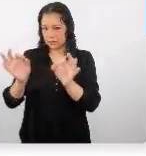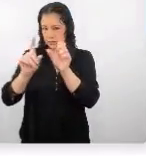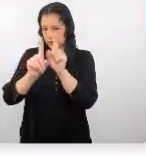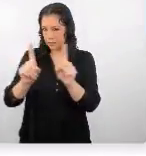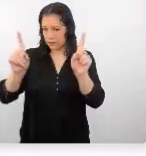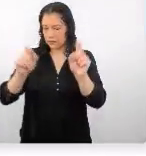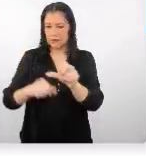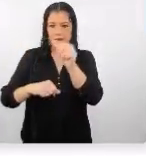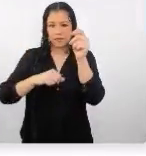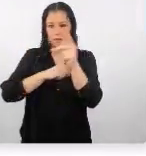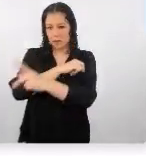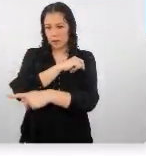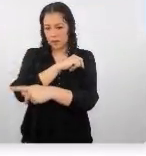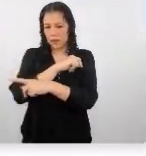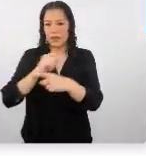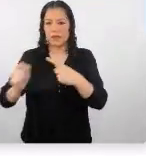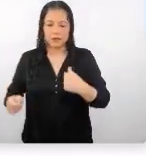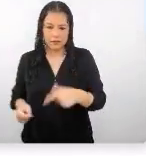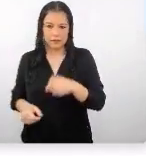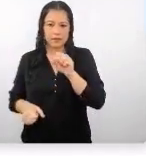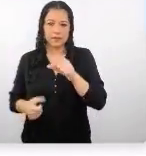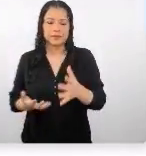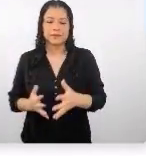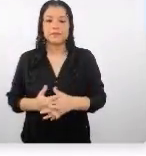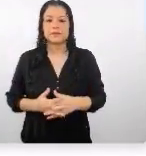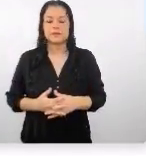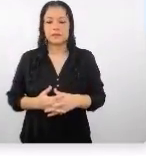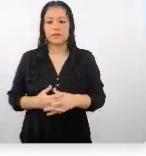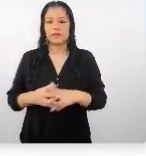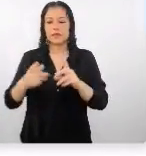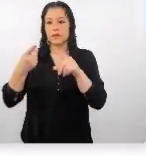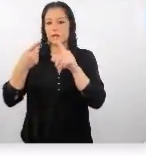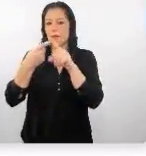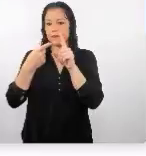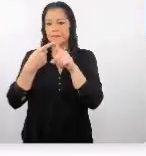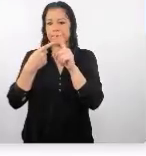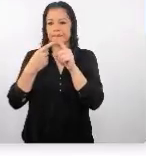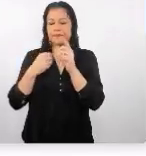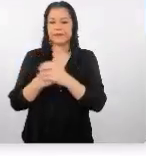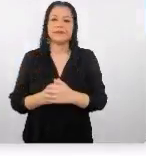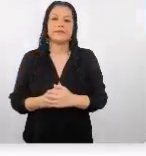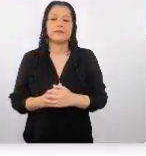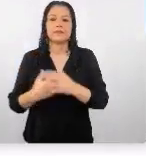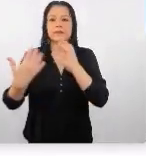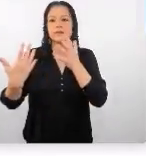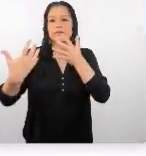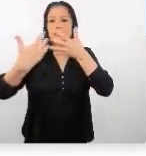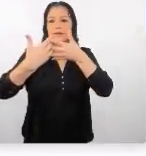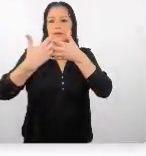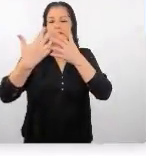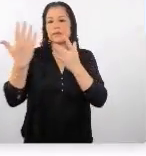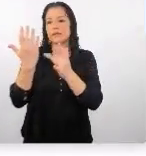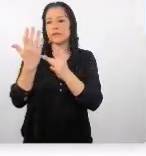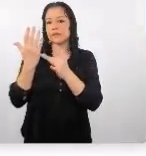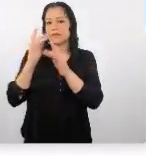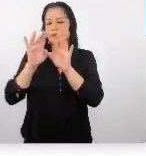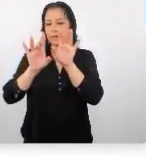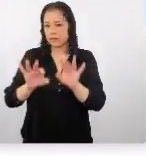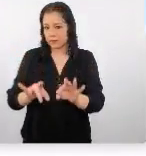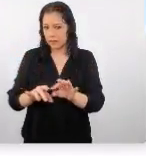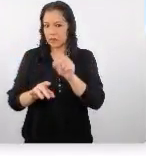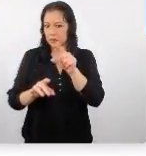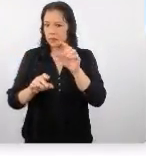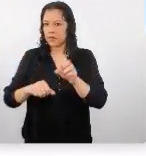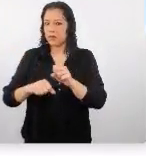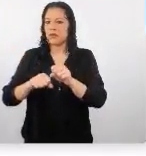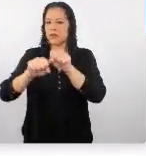mercado chino bueno el primer aspecto es relacionado al tema digital es un ecosistema